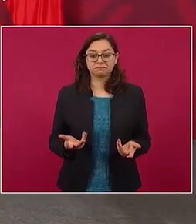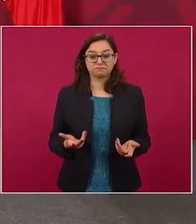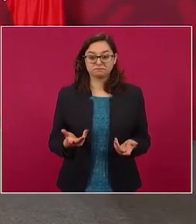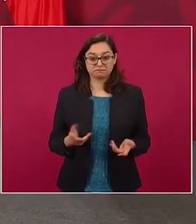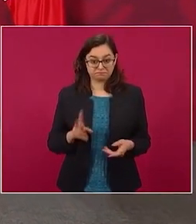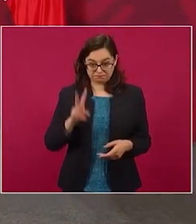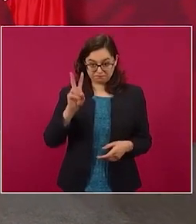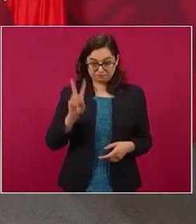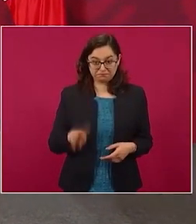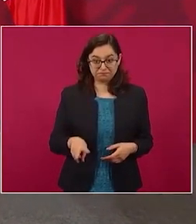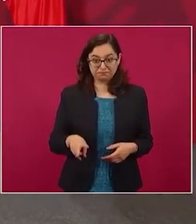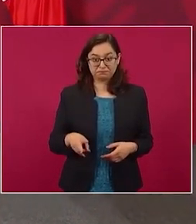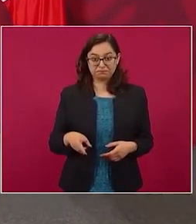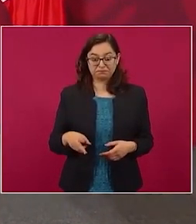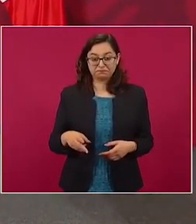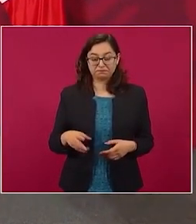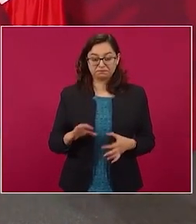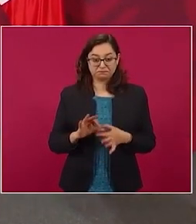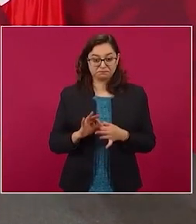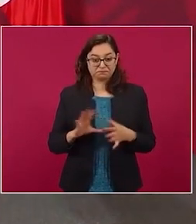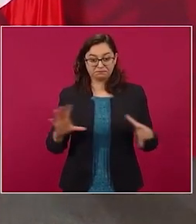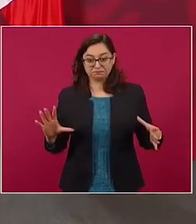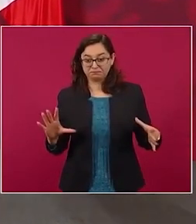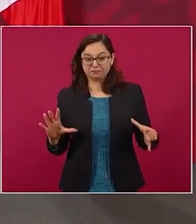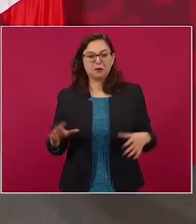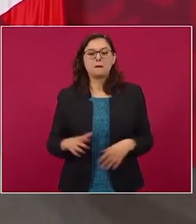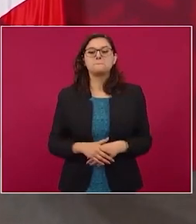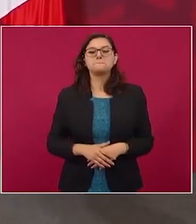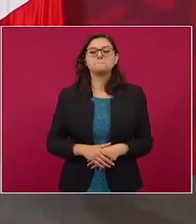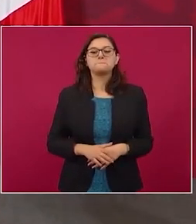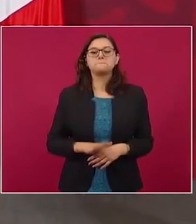fondo, como la Coca-Cola y la Pepsi-Cola.